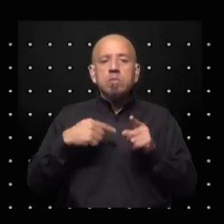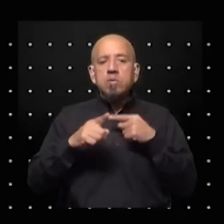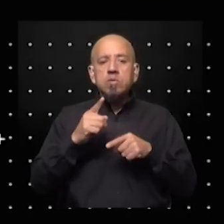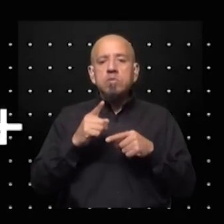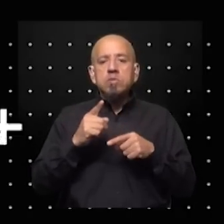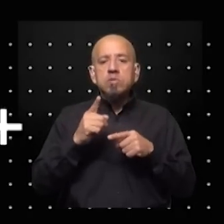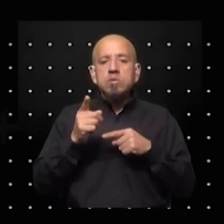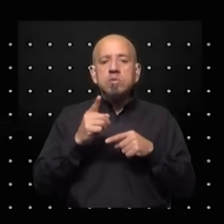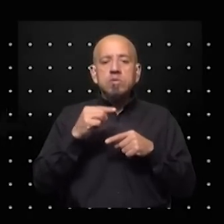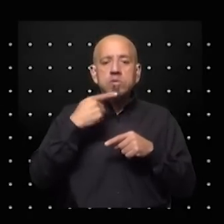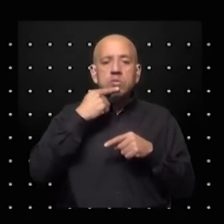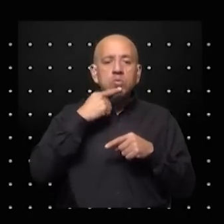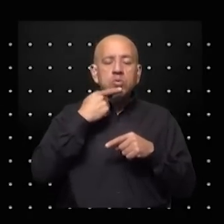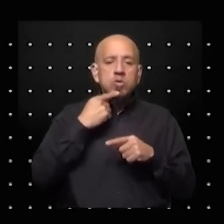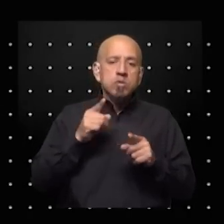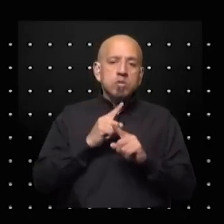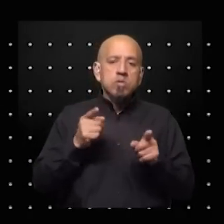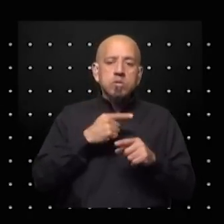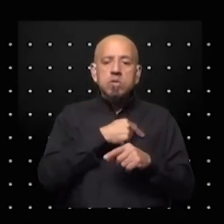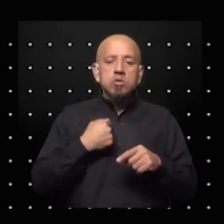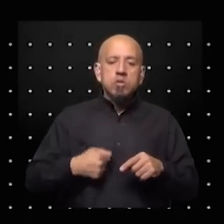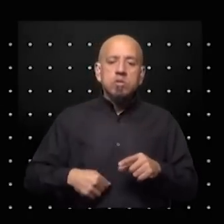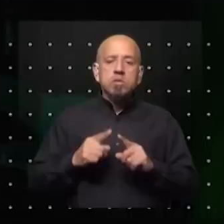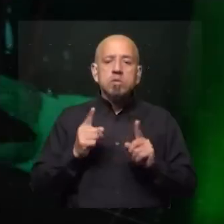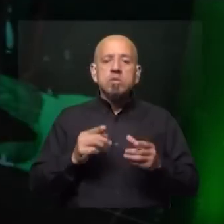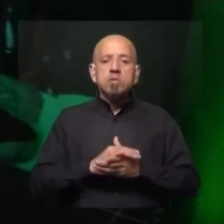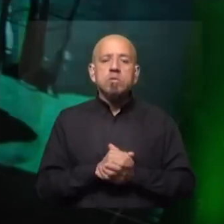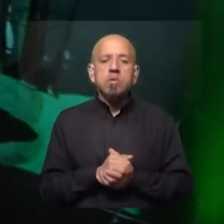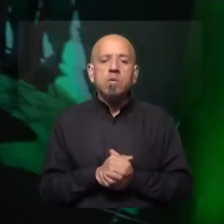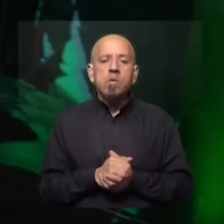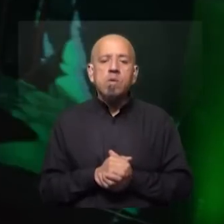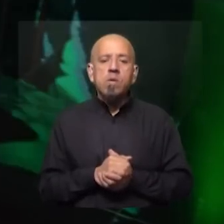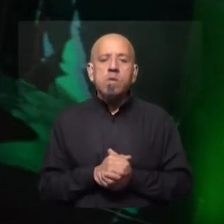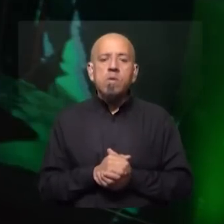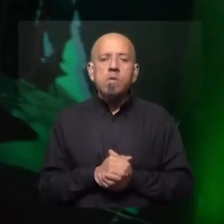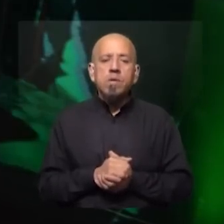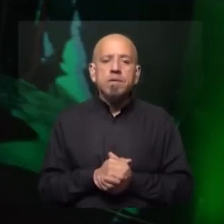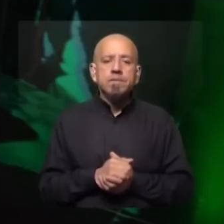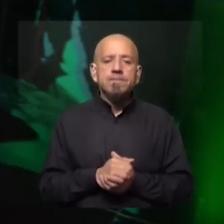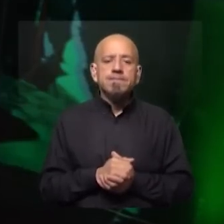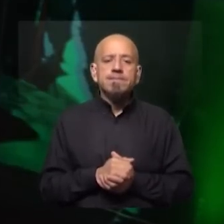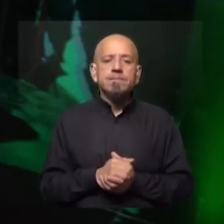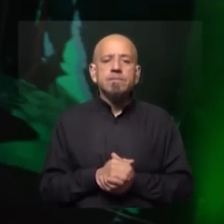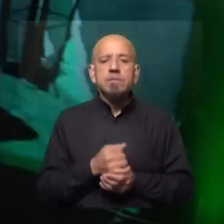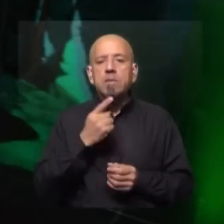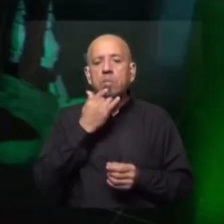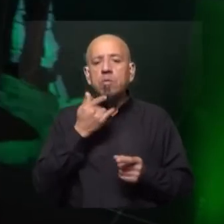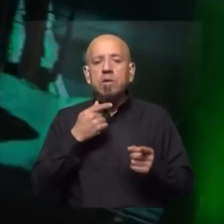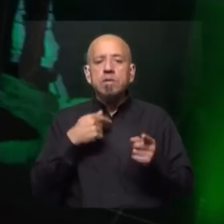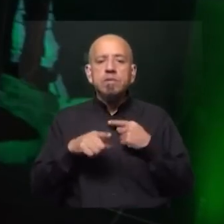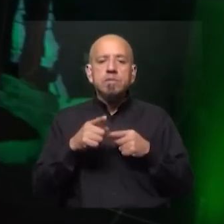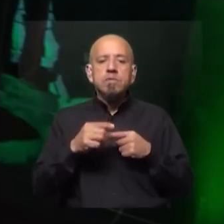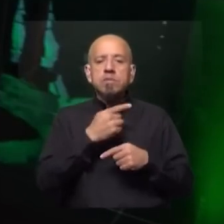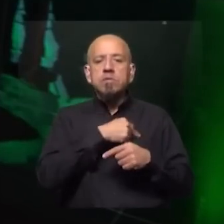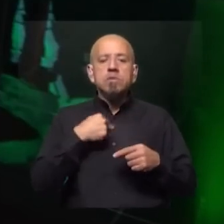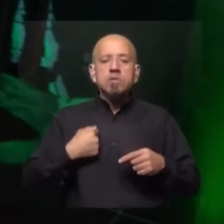de Rusia y seguramente tampoco de China. José, ¿cómo sí se ha materializado por ejemplo la influencia de